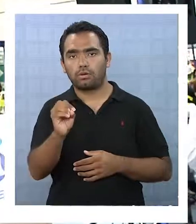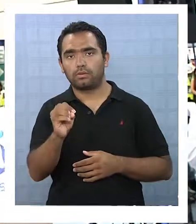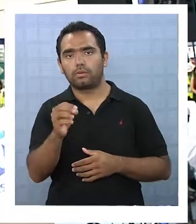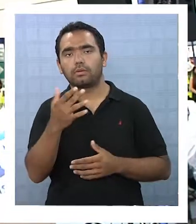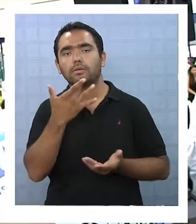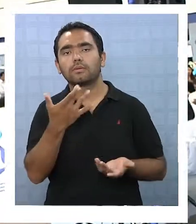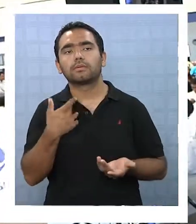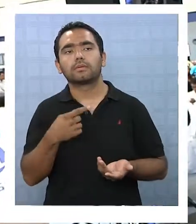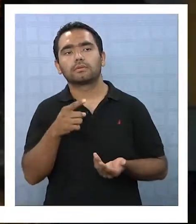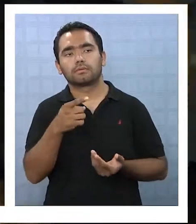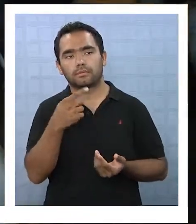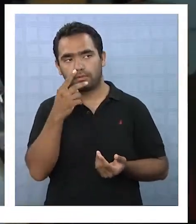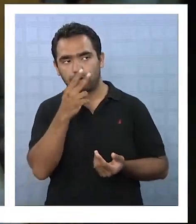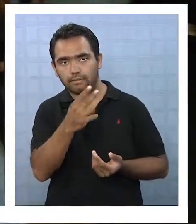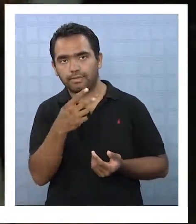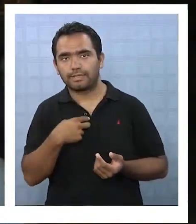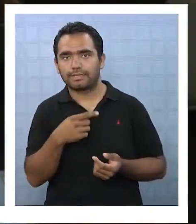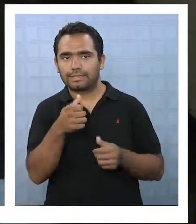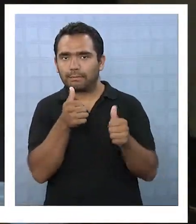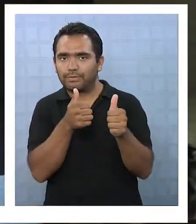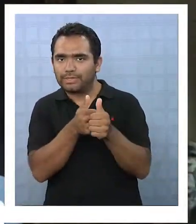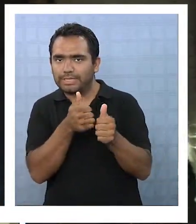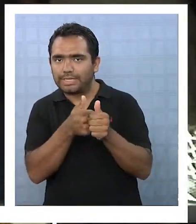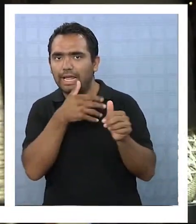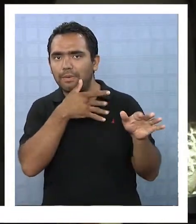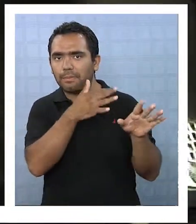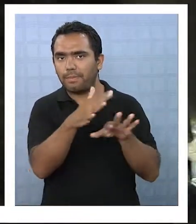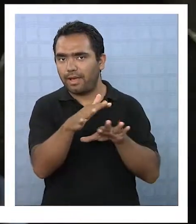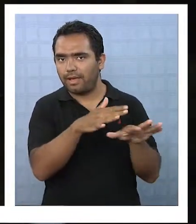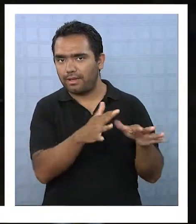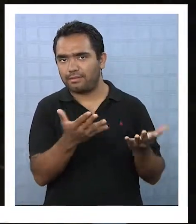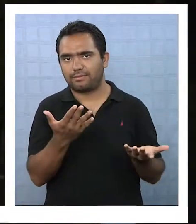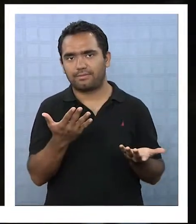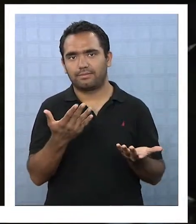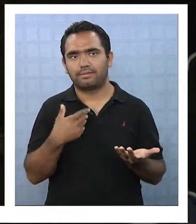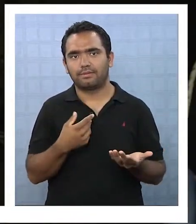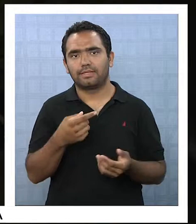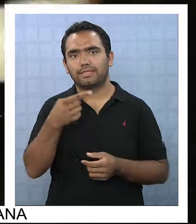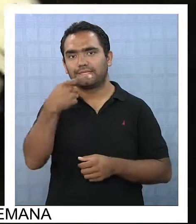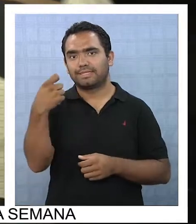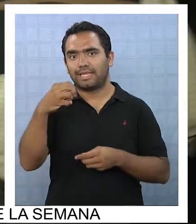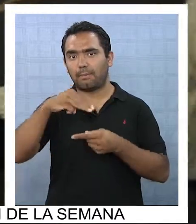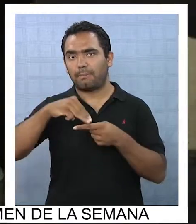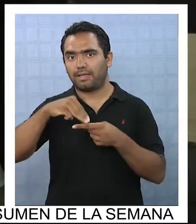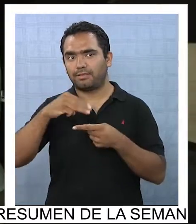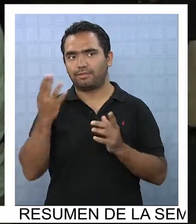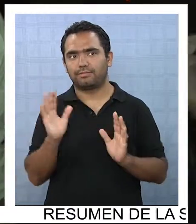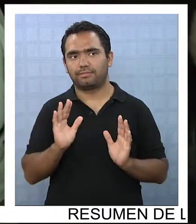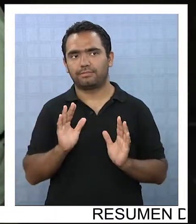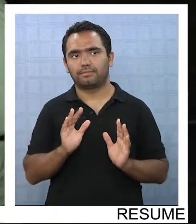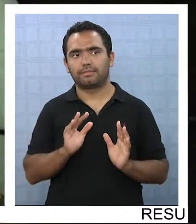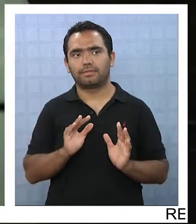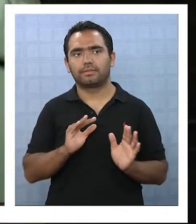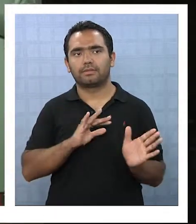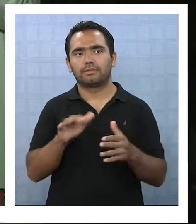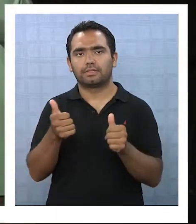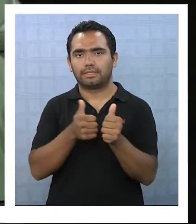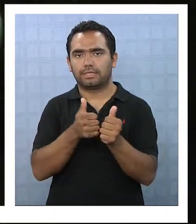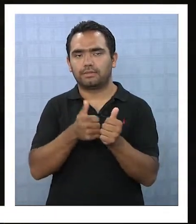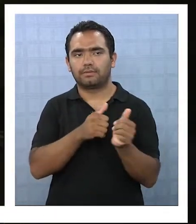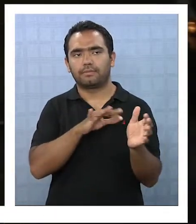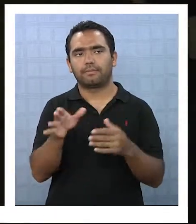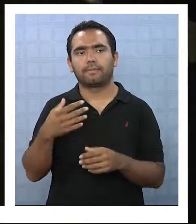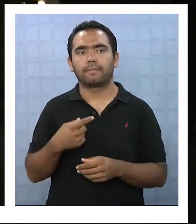ve que estamos a 100 metros, sí, a 100 metros del mar. Entonces, muy cerca.